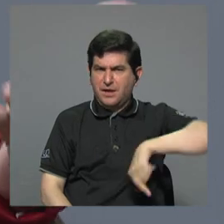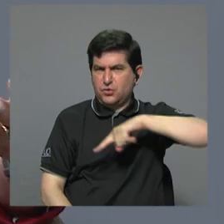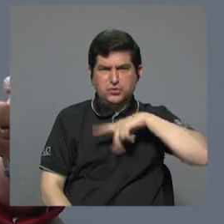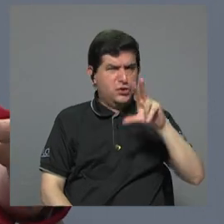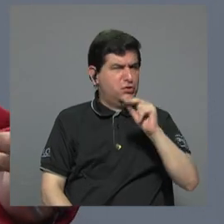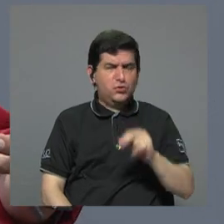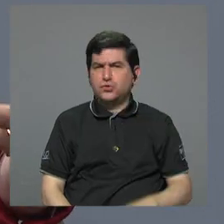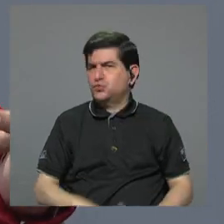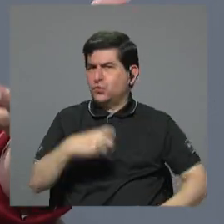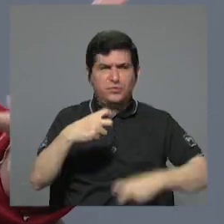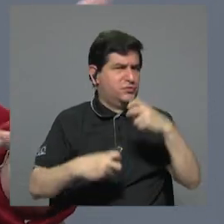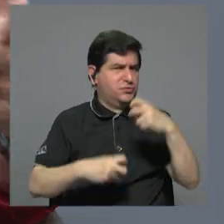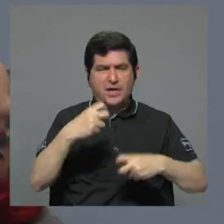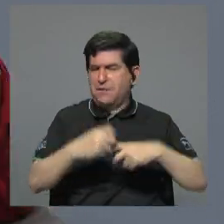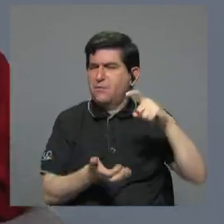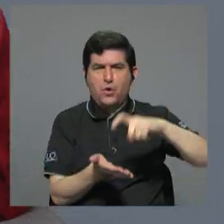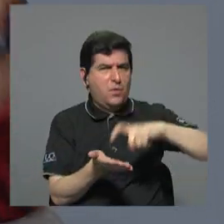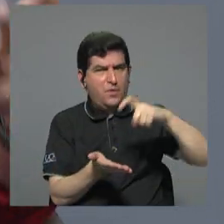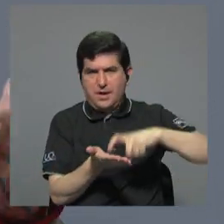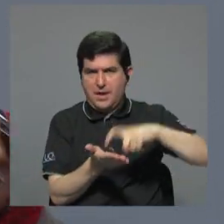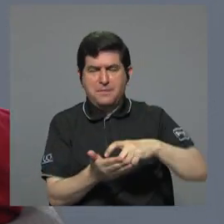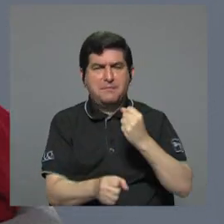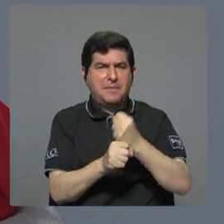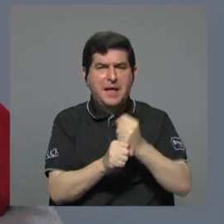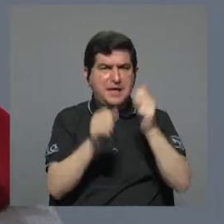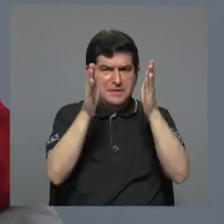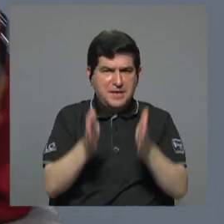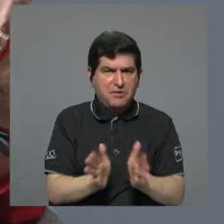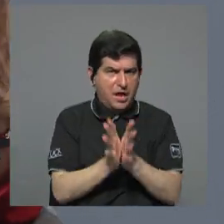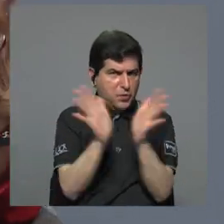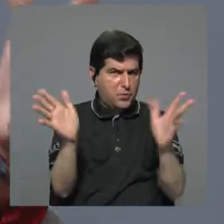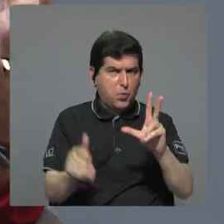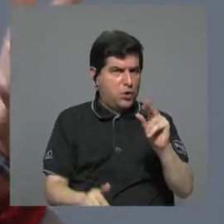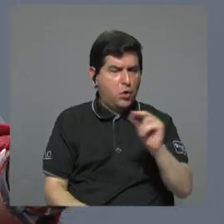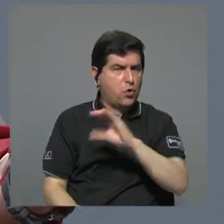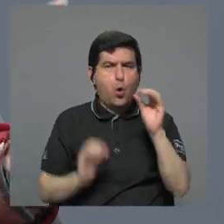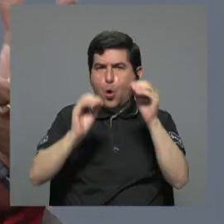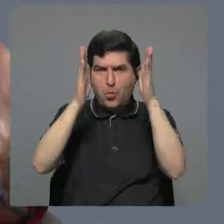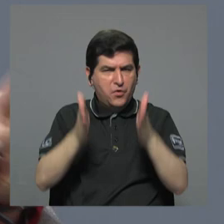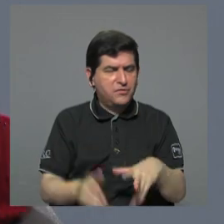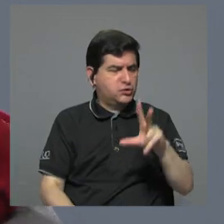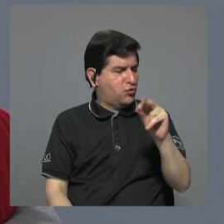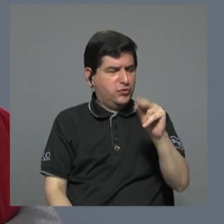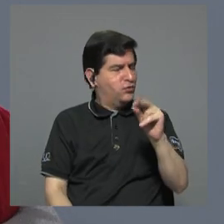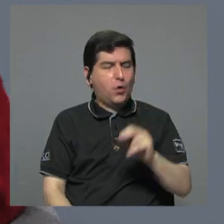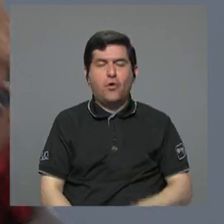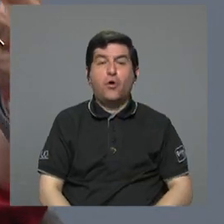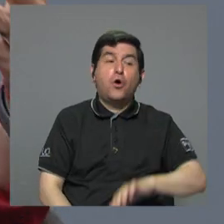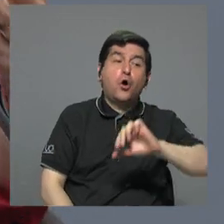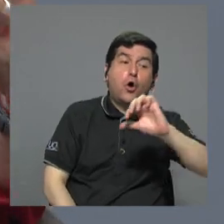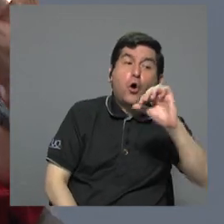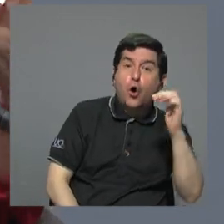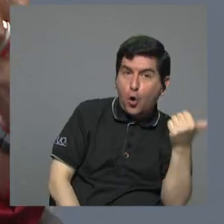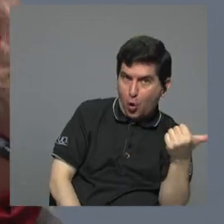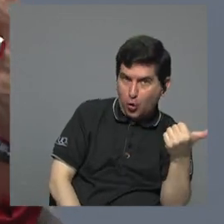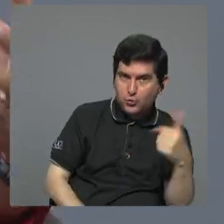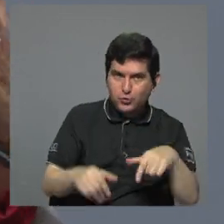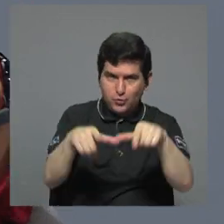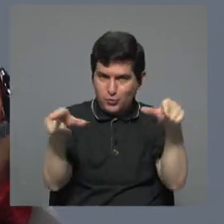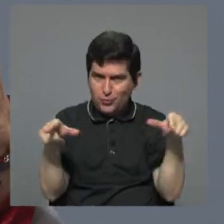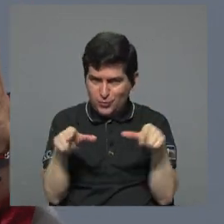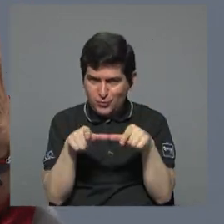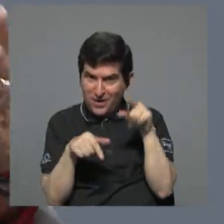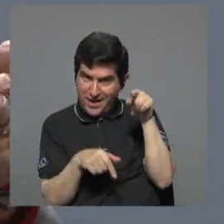somos los causantes de este déficit o los empleados públicos y los maestros. Es otro lugar